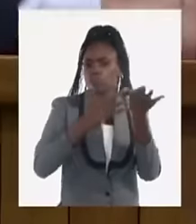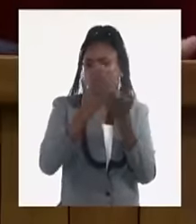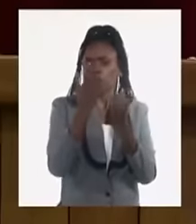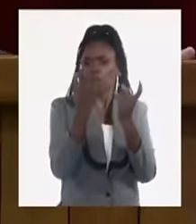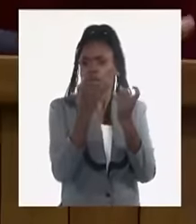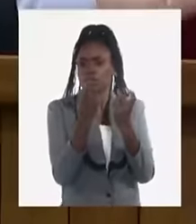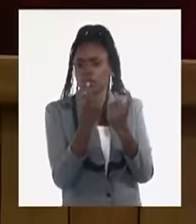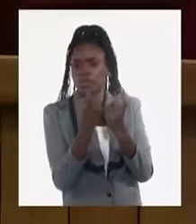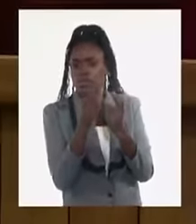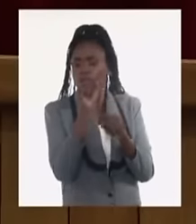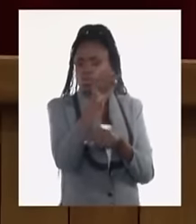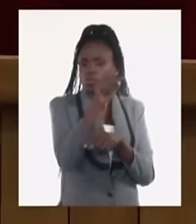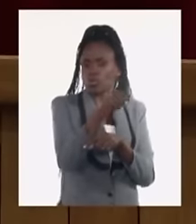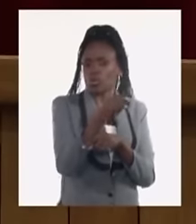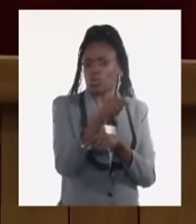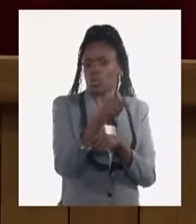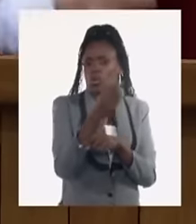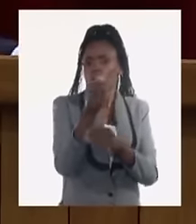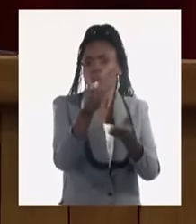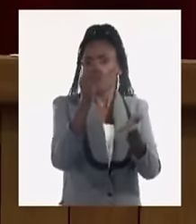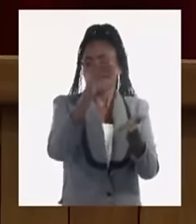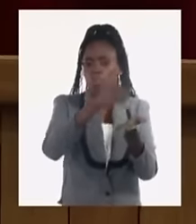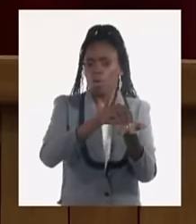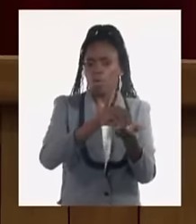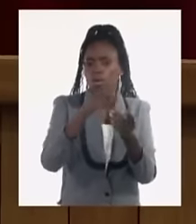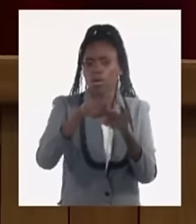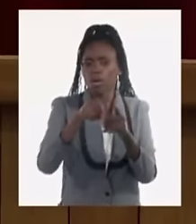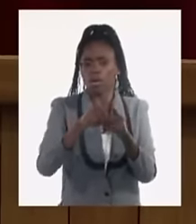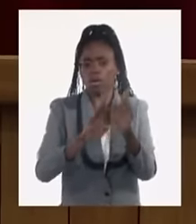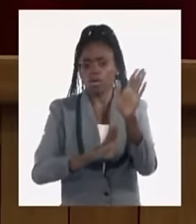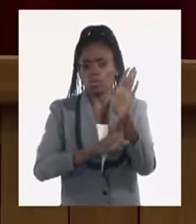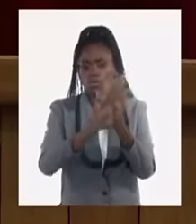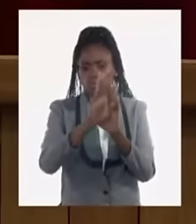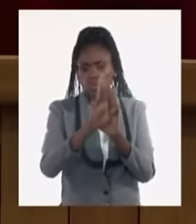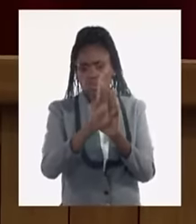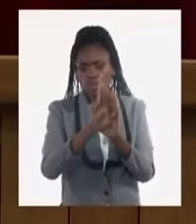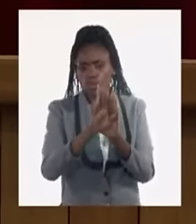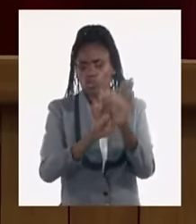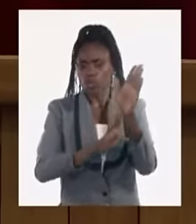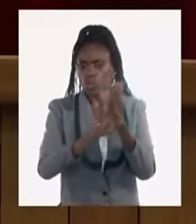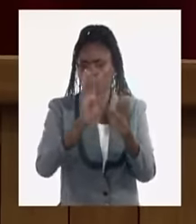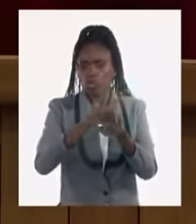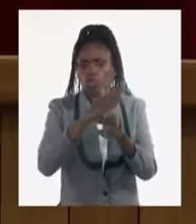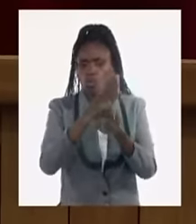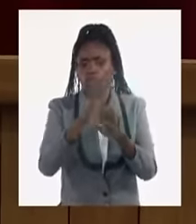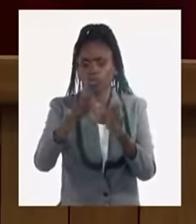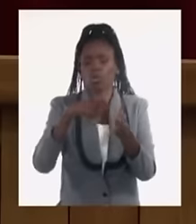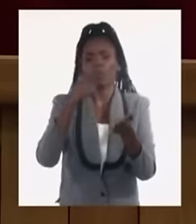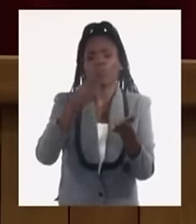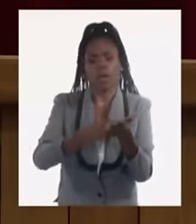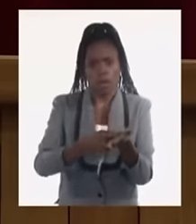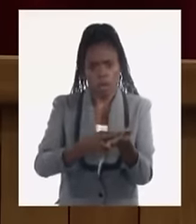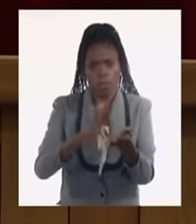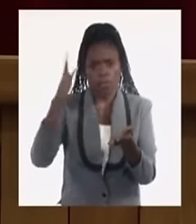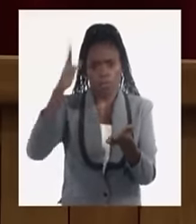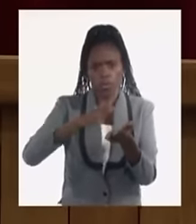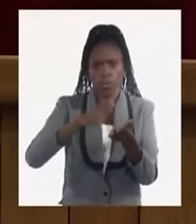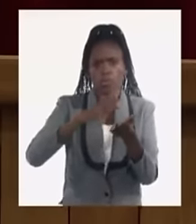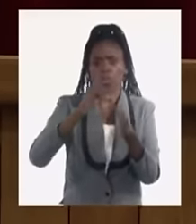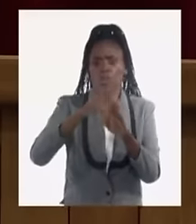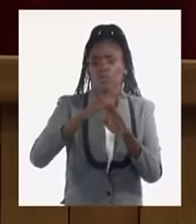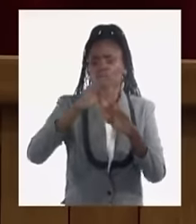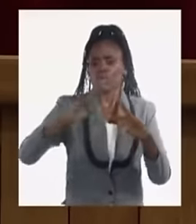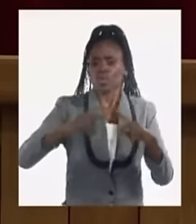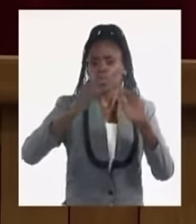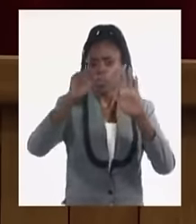falta que usted ponga esto adelante, mercancía, por tanto, nosotros le vamos a pagar con una reprogramación